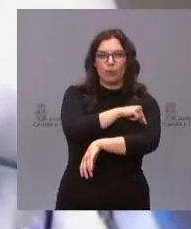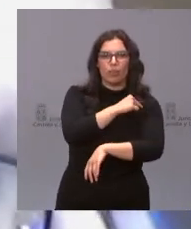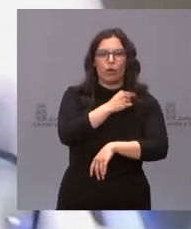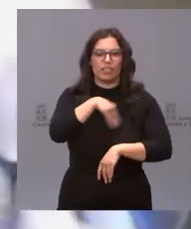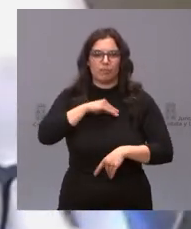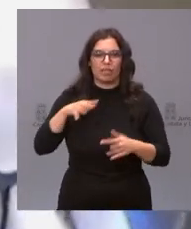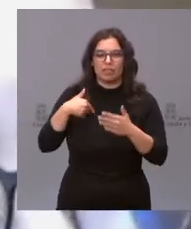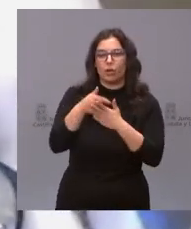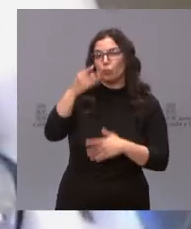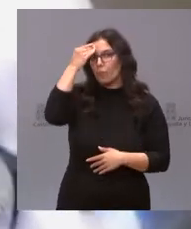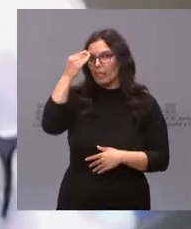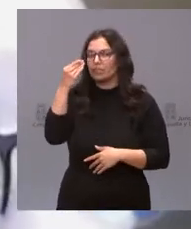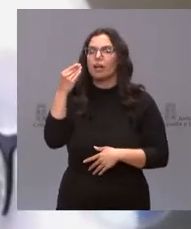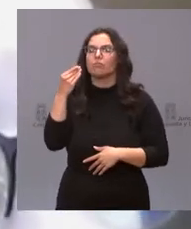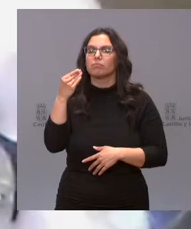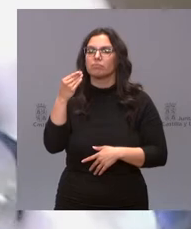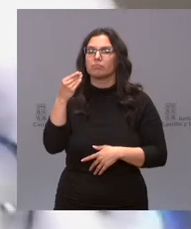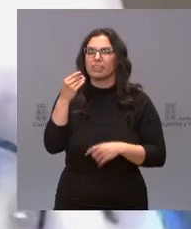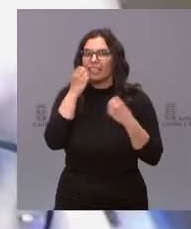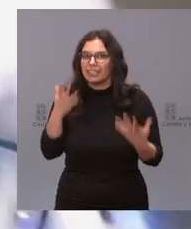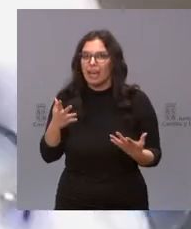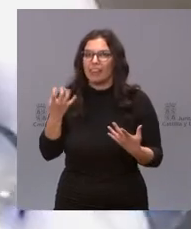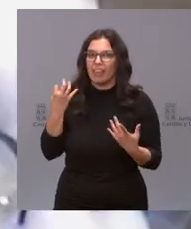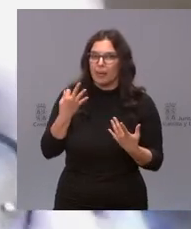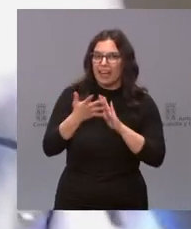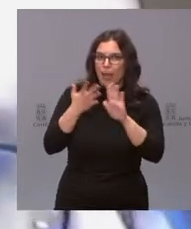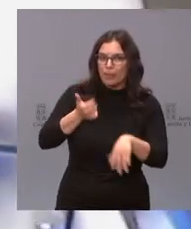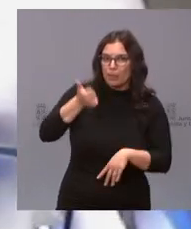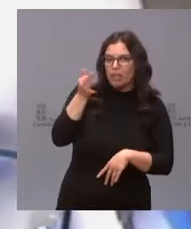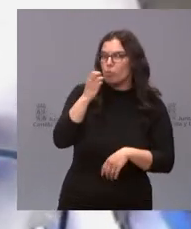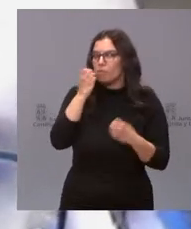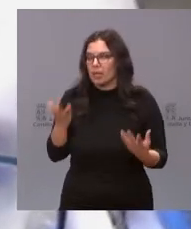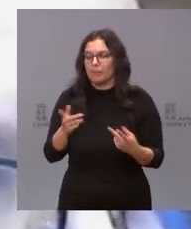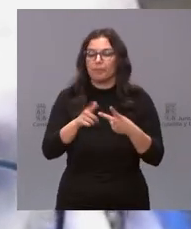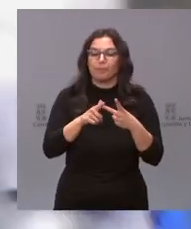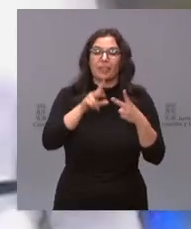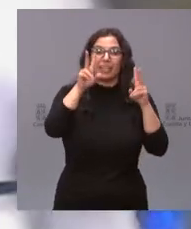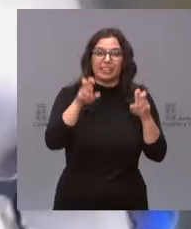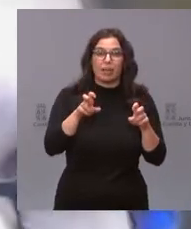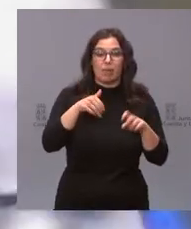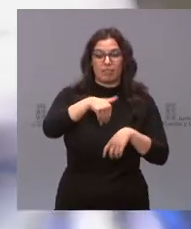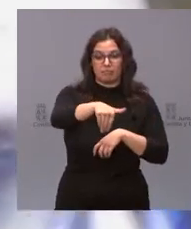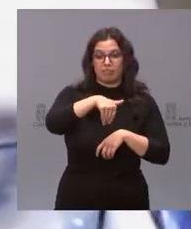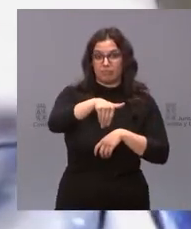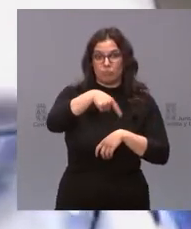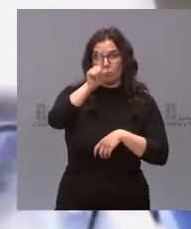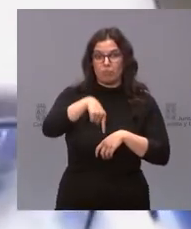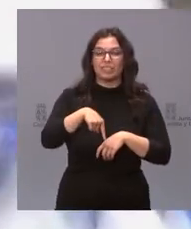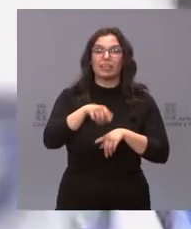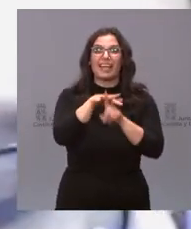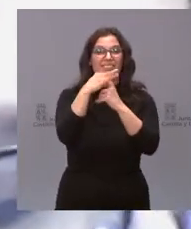bien ese ritmo o si cree que es necesario que se mejore y de cara a la finalización del estado de alarma en el que apenas queda un mes